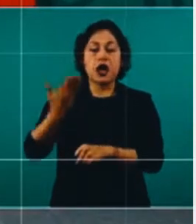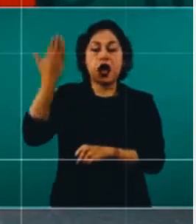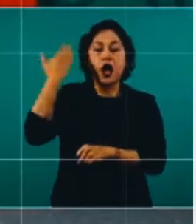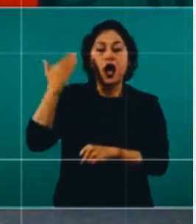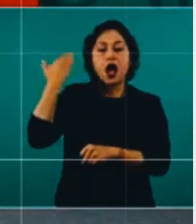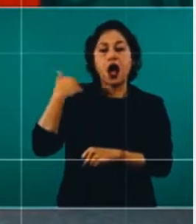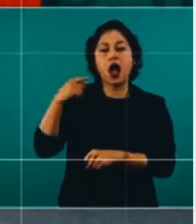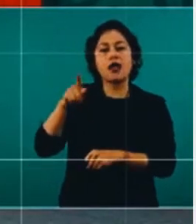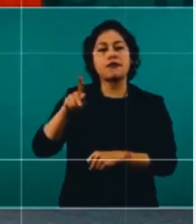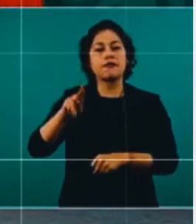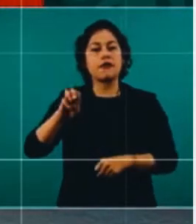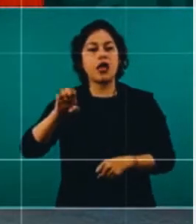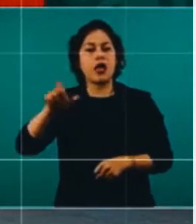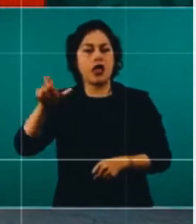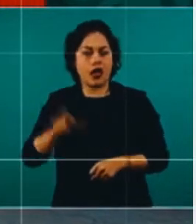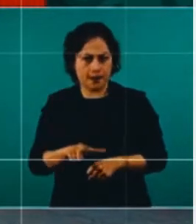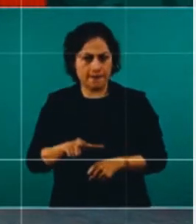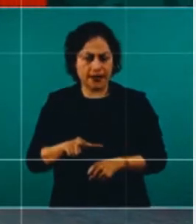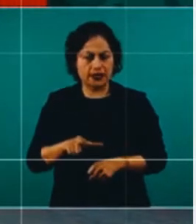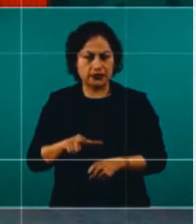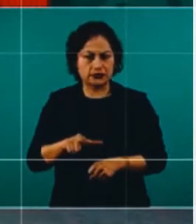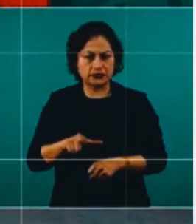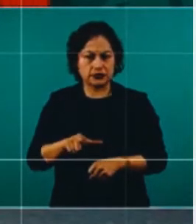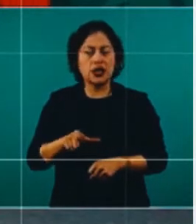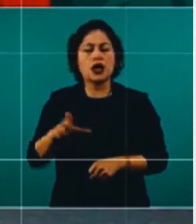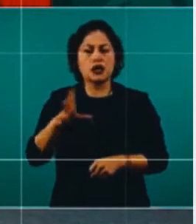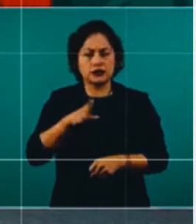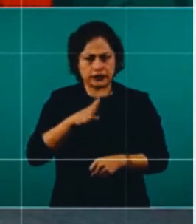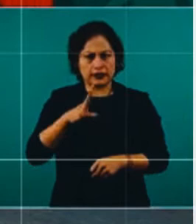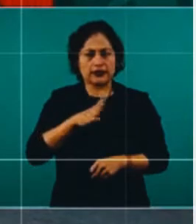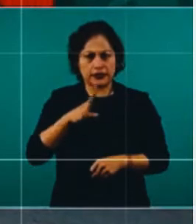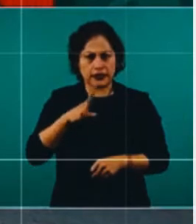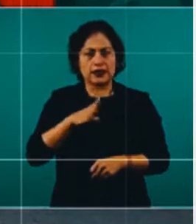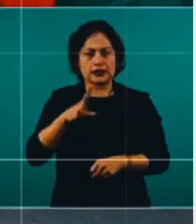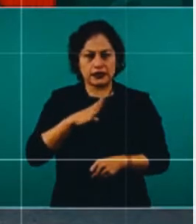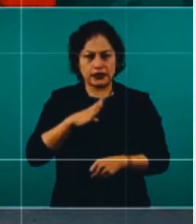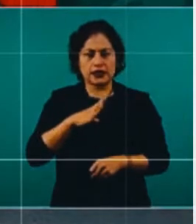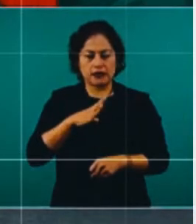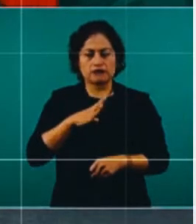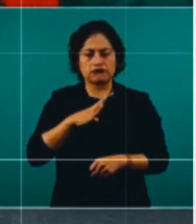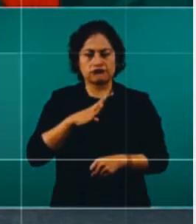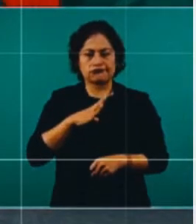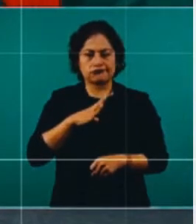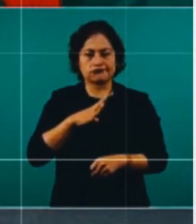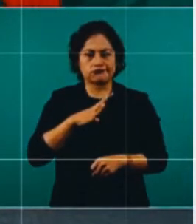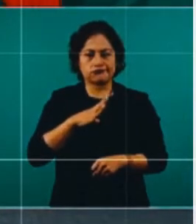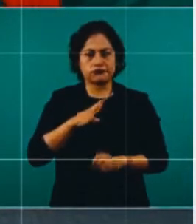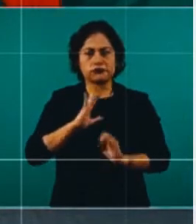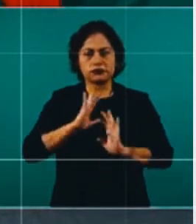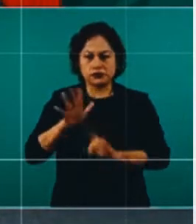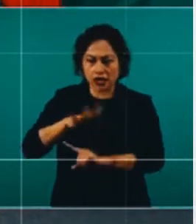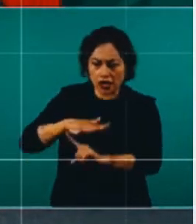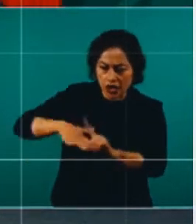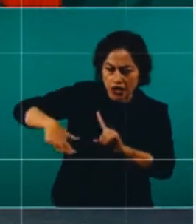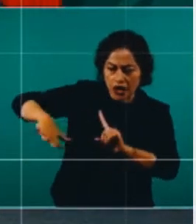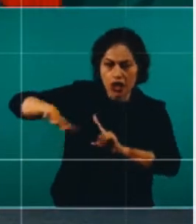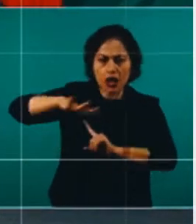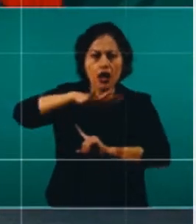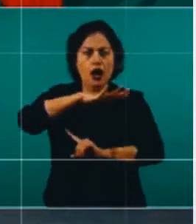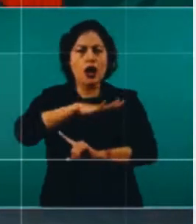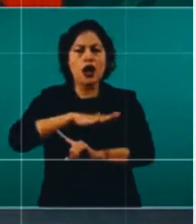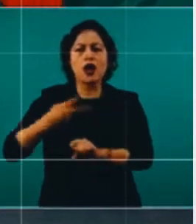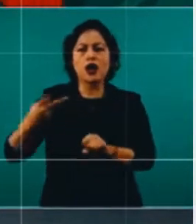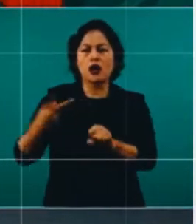están empezando a hacer un avalúo, un análisis sobre